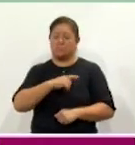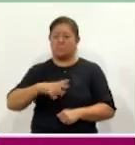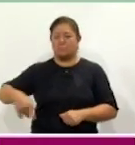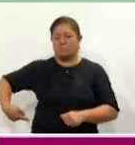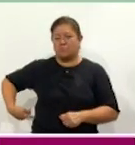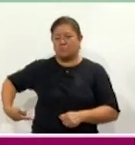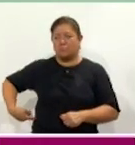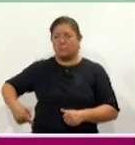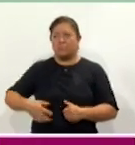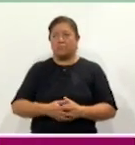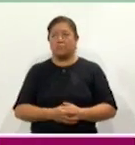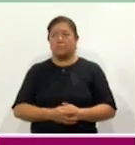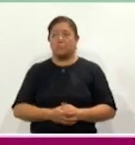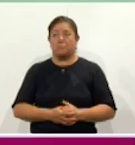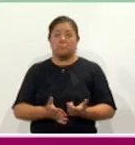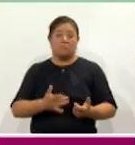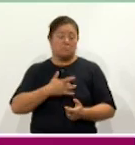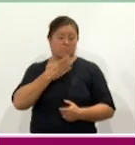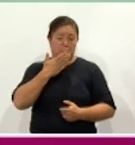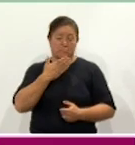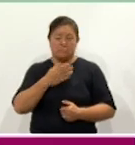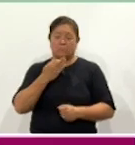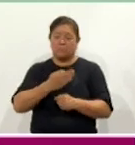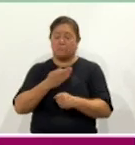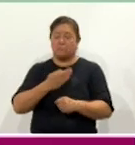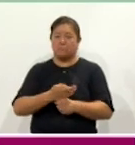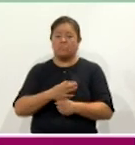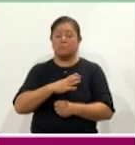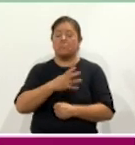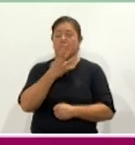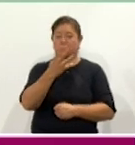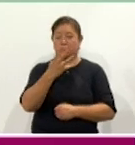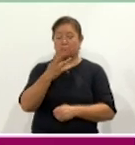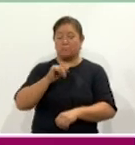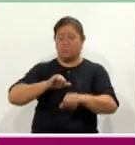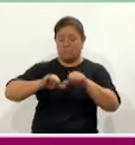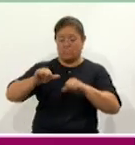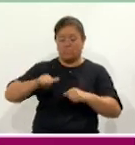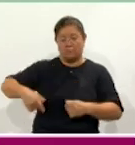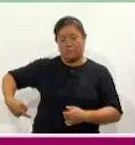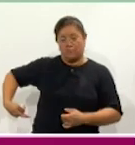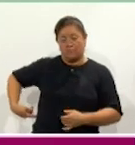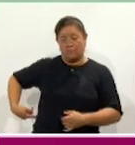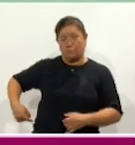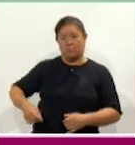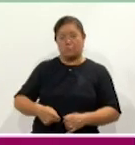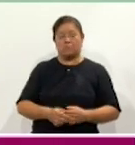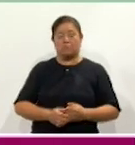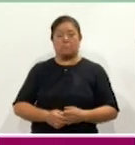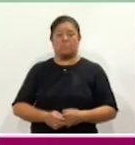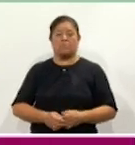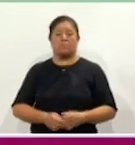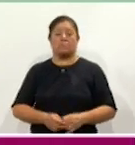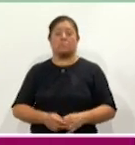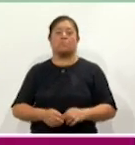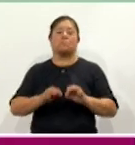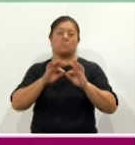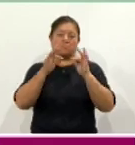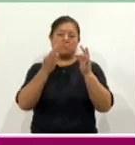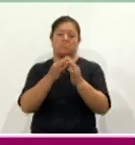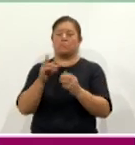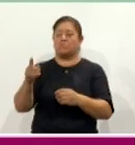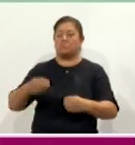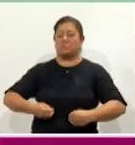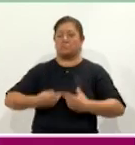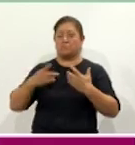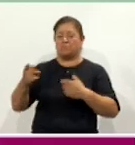La verdad es que nos ha ido muy bien, este año 2024 llevamos cuatro trasplantes, son en la modalidad de vivo relacionado,